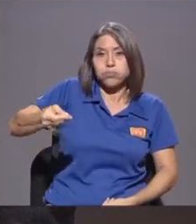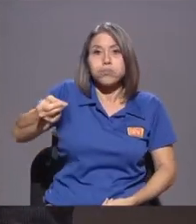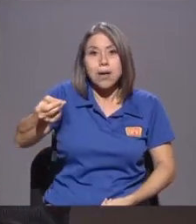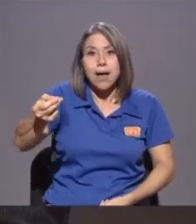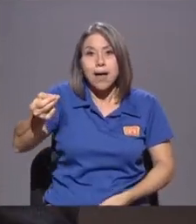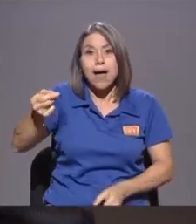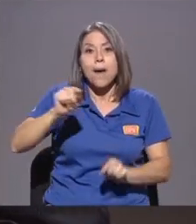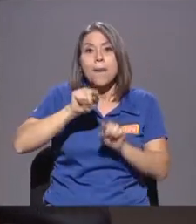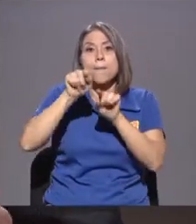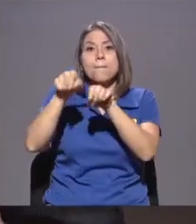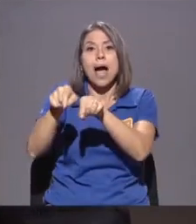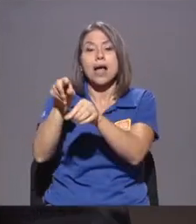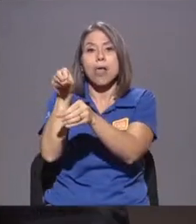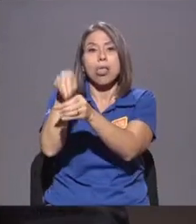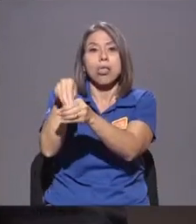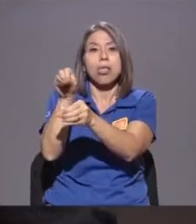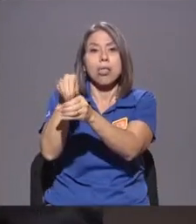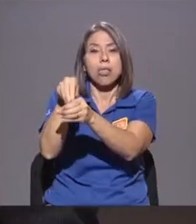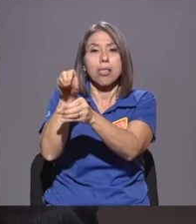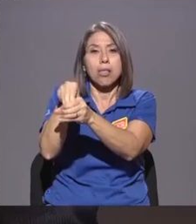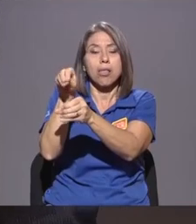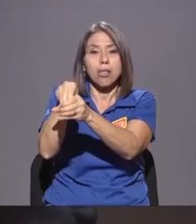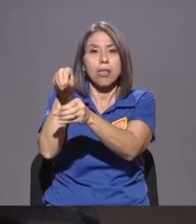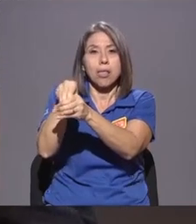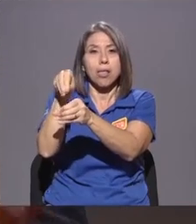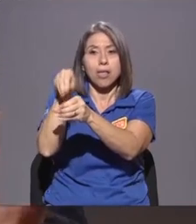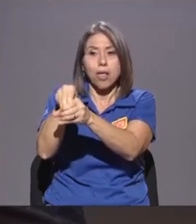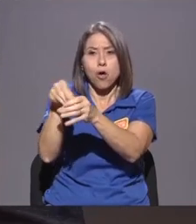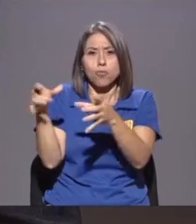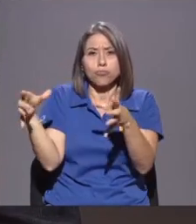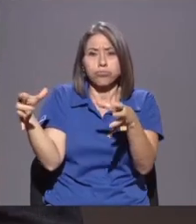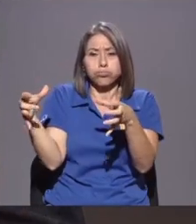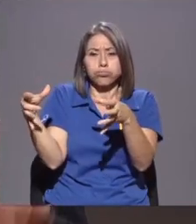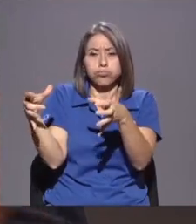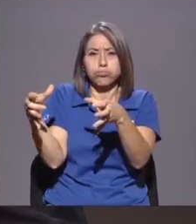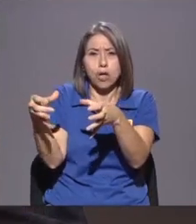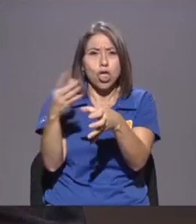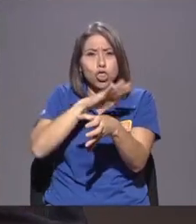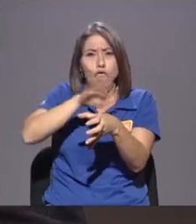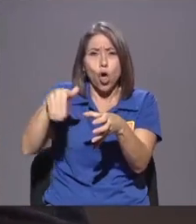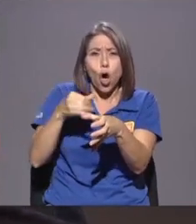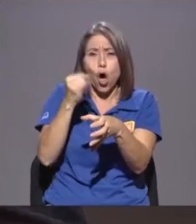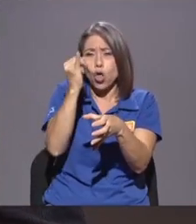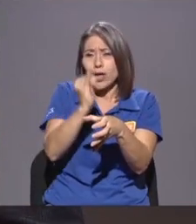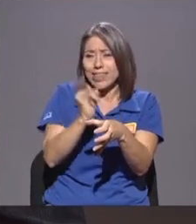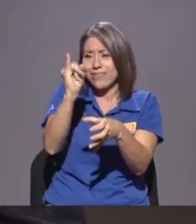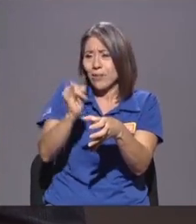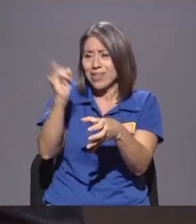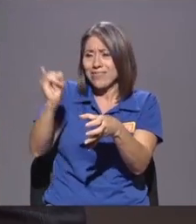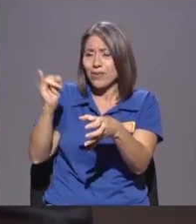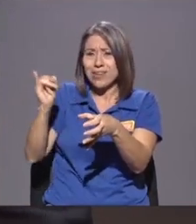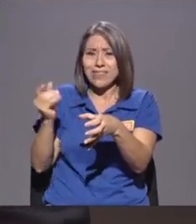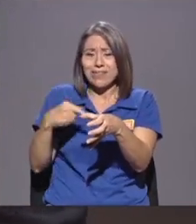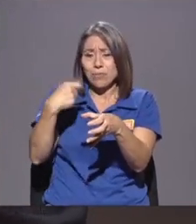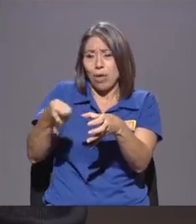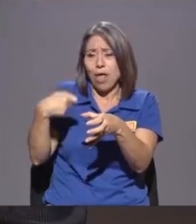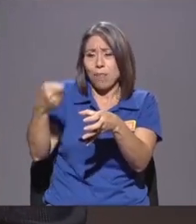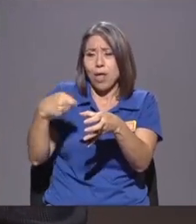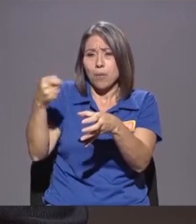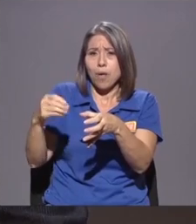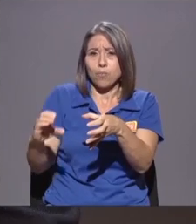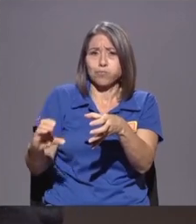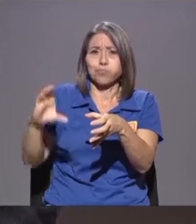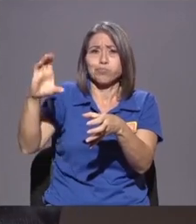un Repositorio Que Agrupa Todas las Contribuciones Individuales Que hacen Las personas Y a cambio